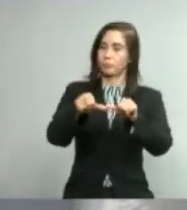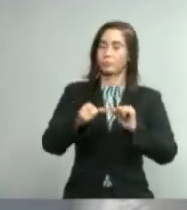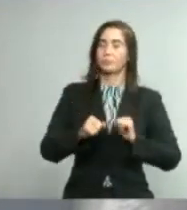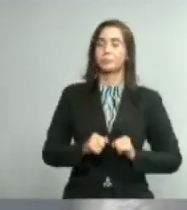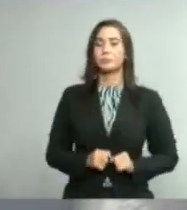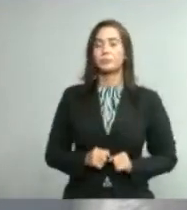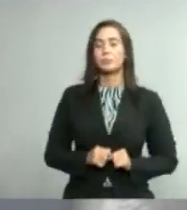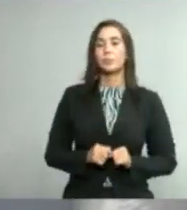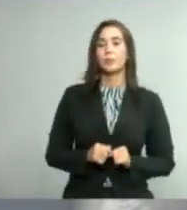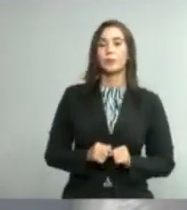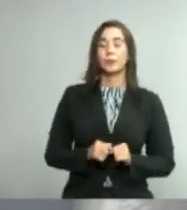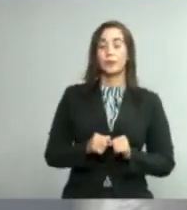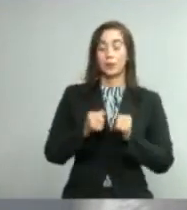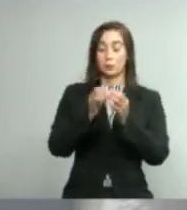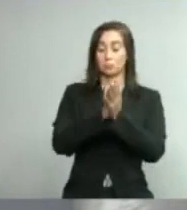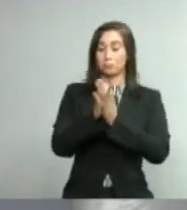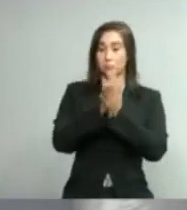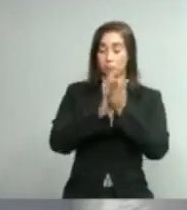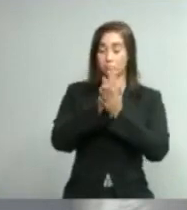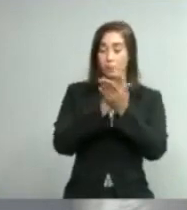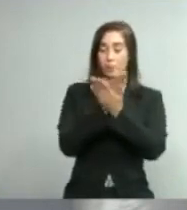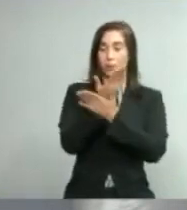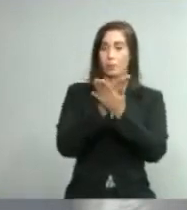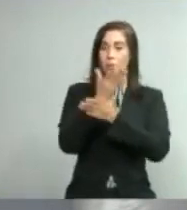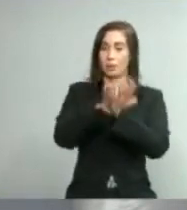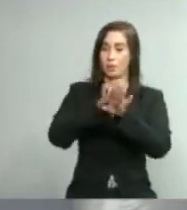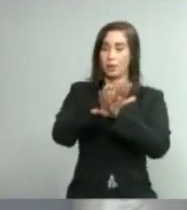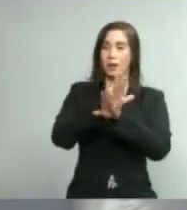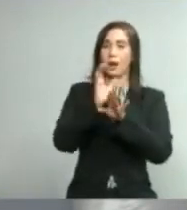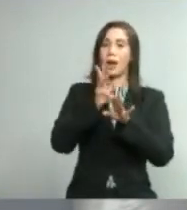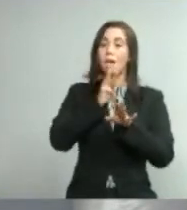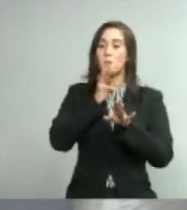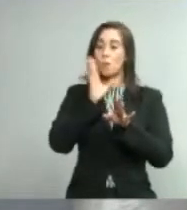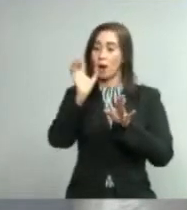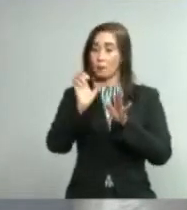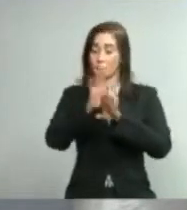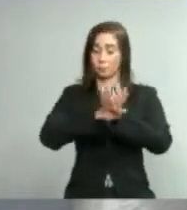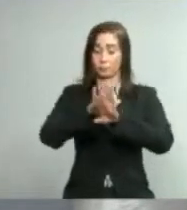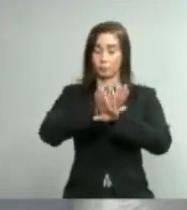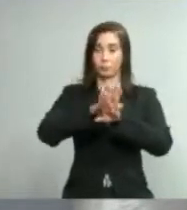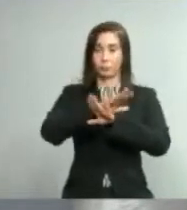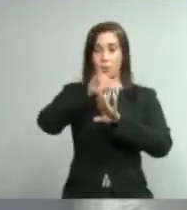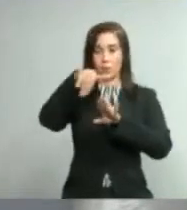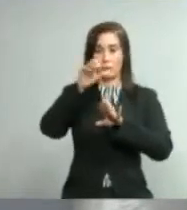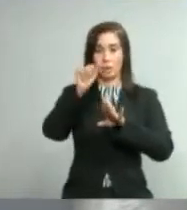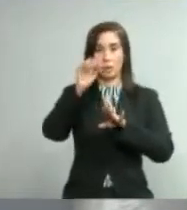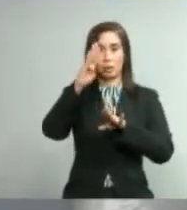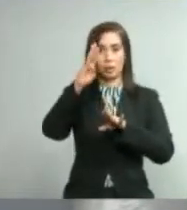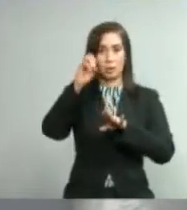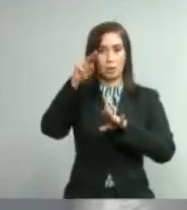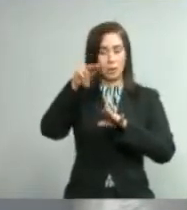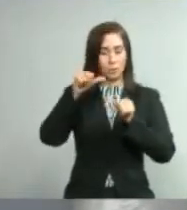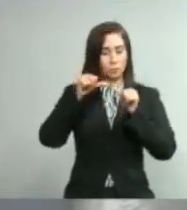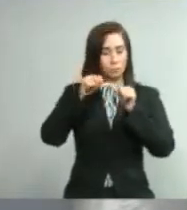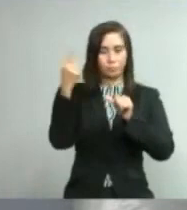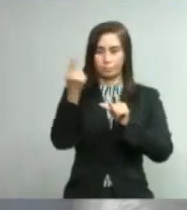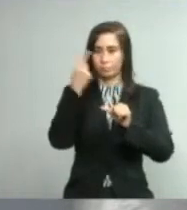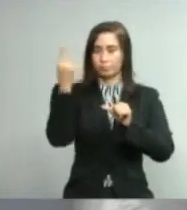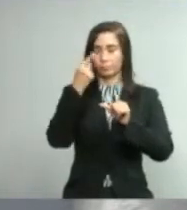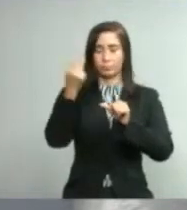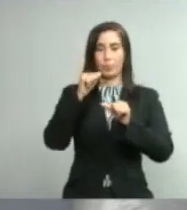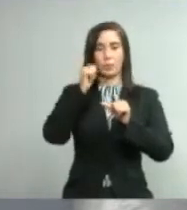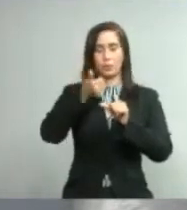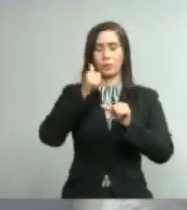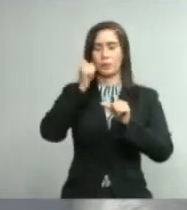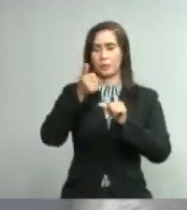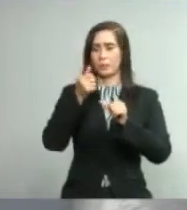lavado con agua y jabón frecuentemente,